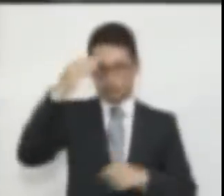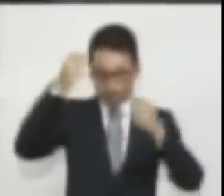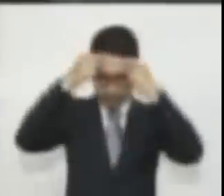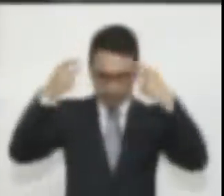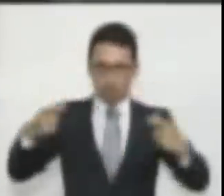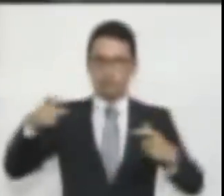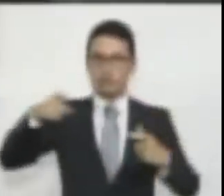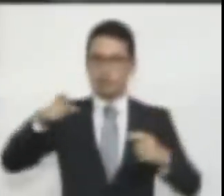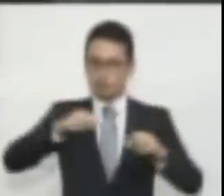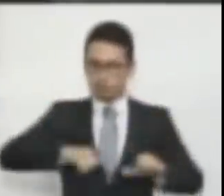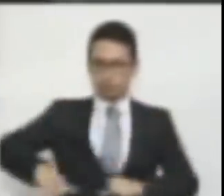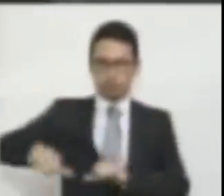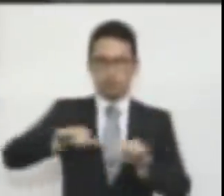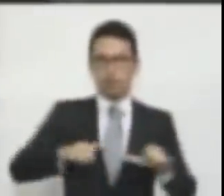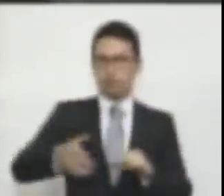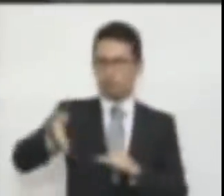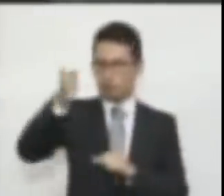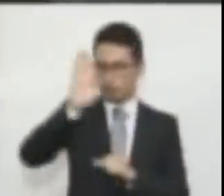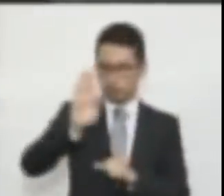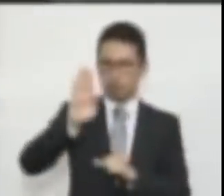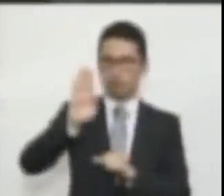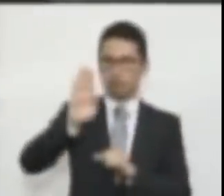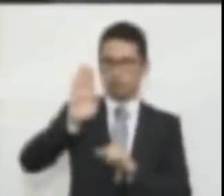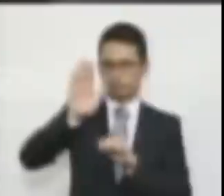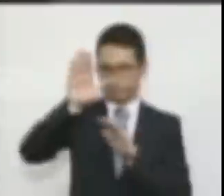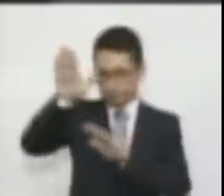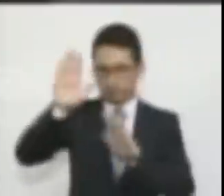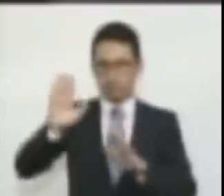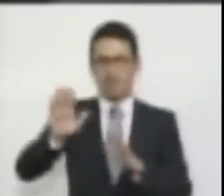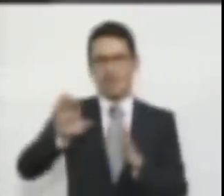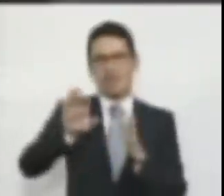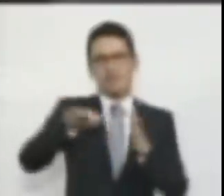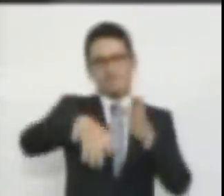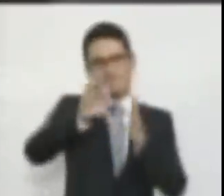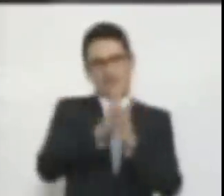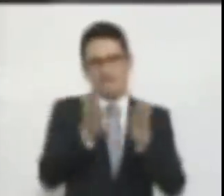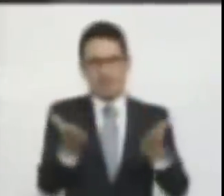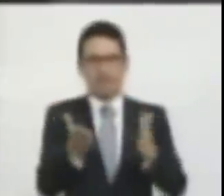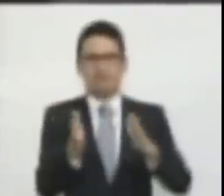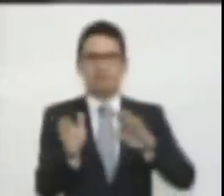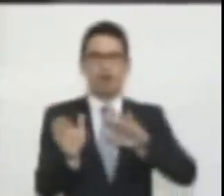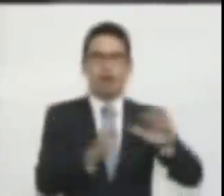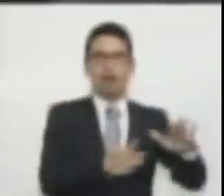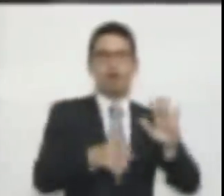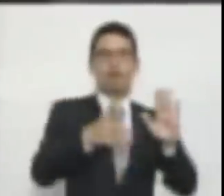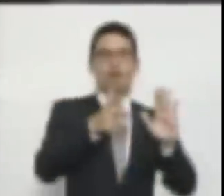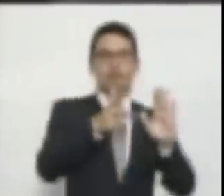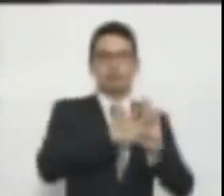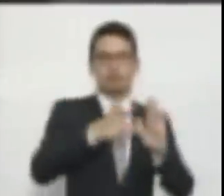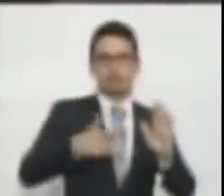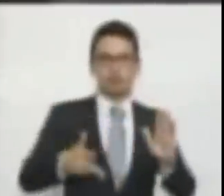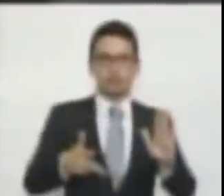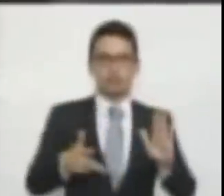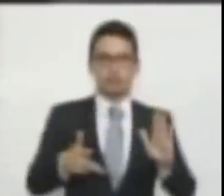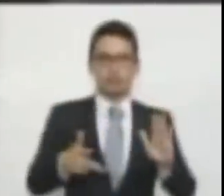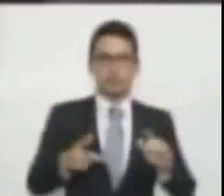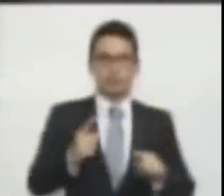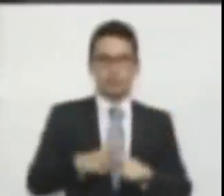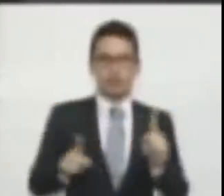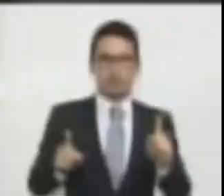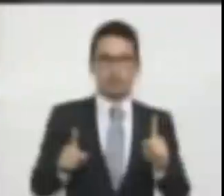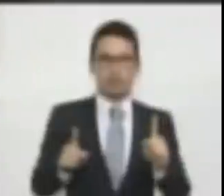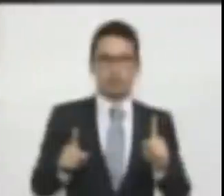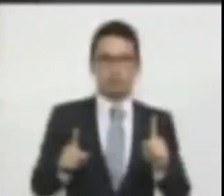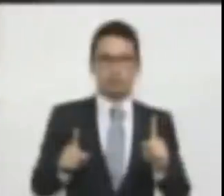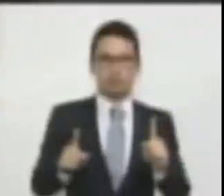laico, de que no se tenga en cuenta la Biblia, de que sólo oprime la Constitución. Pero yo le pregunto